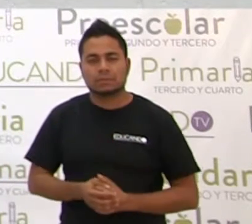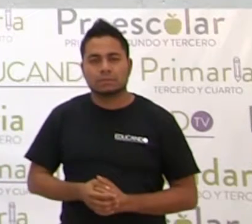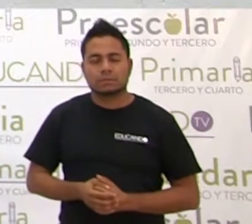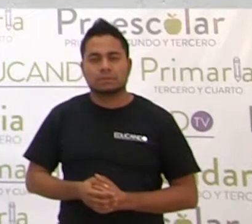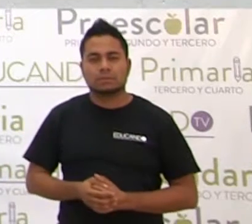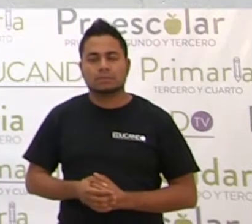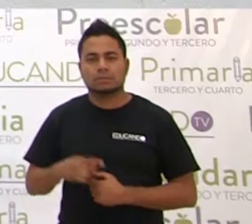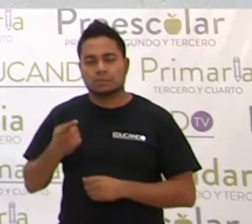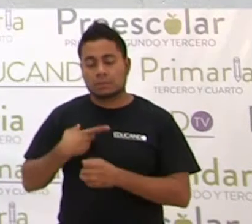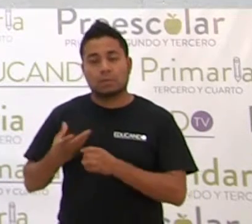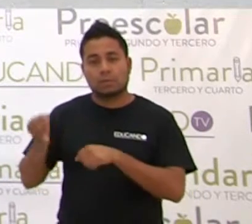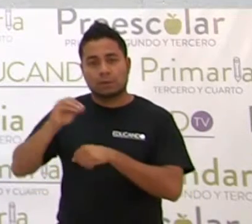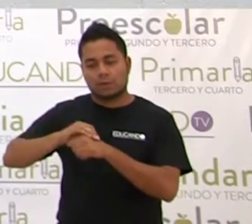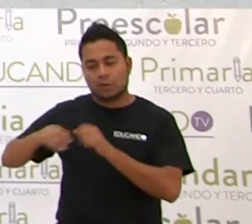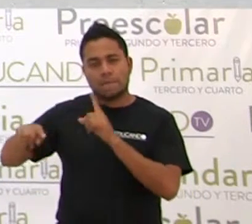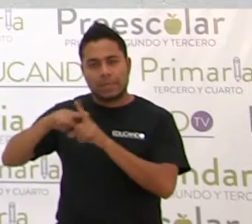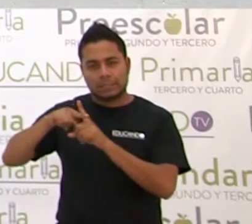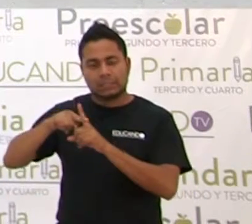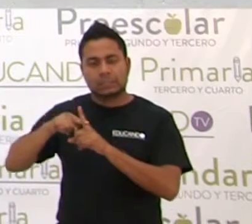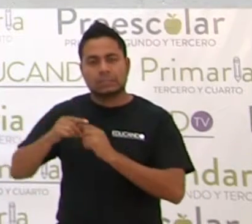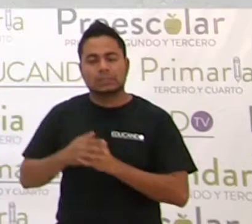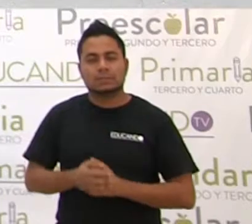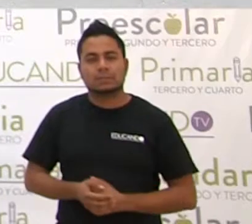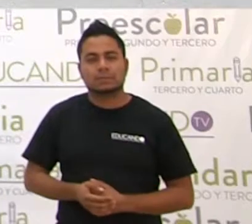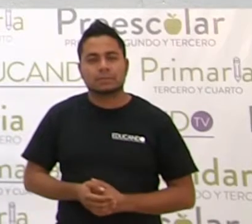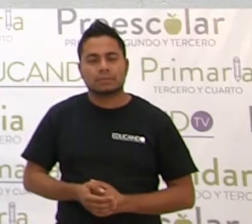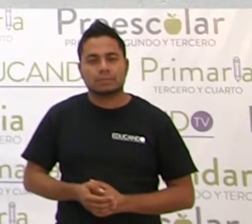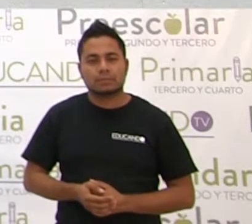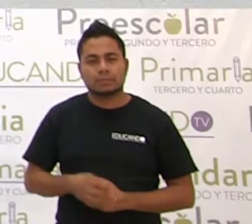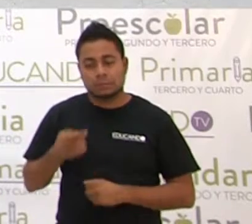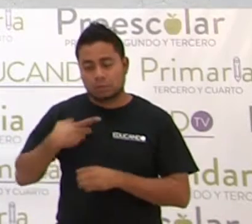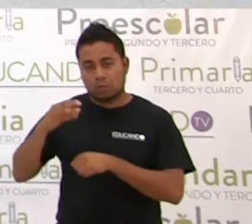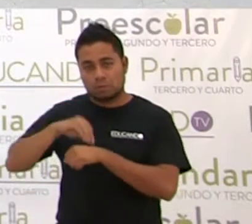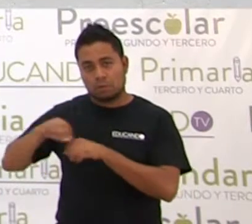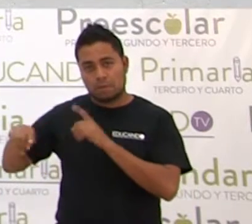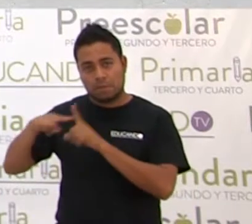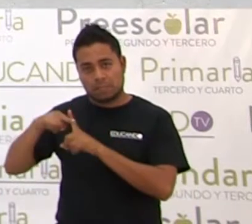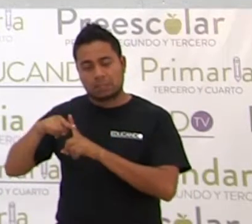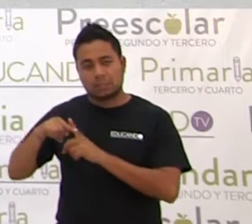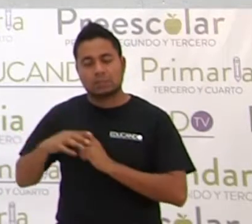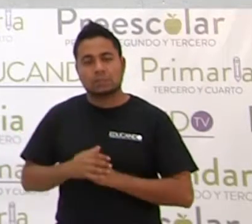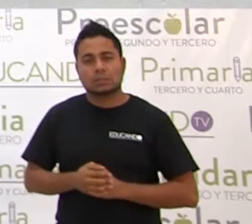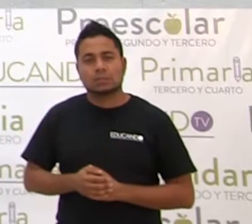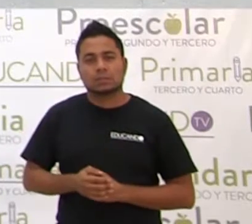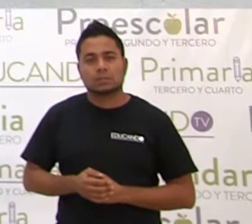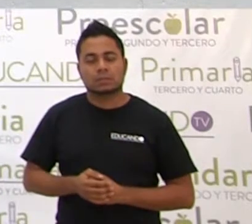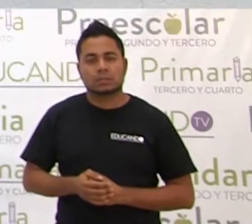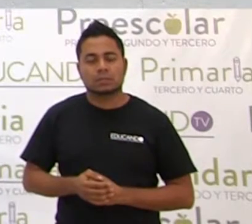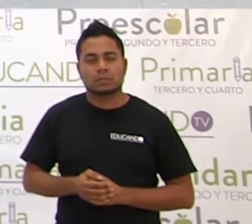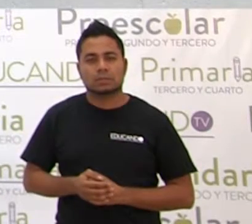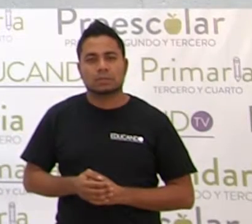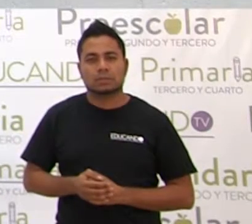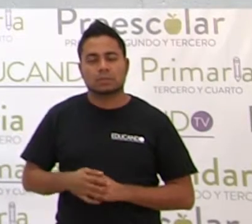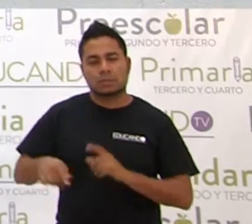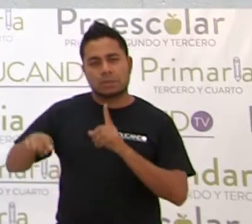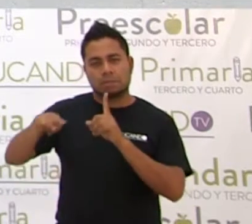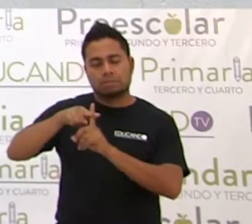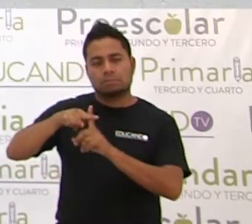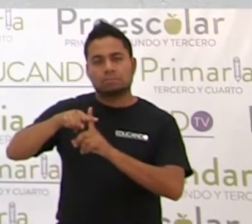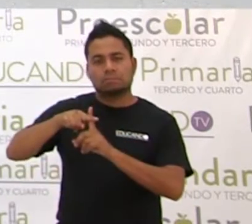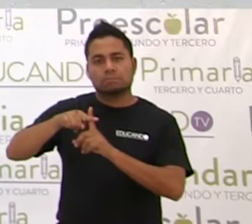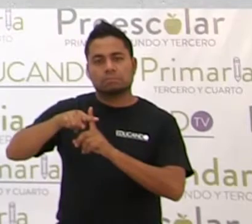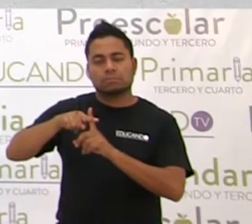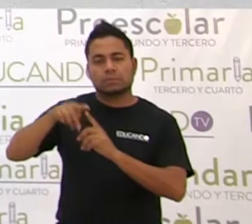Ponemos el signo más, ¿sí? Ponemos el signo más. Más el número